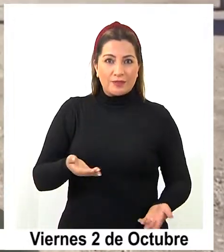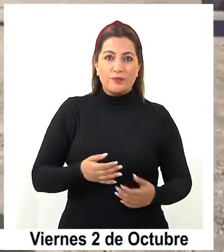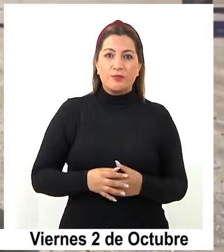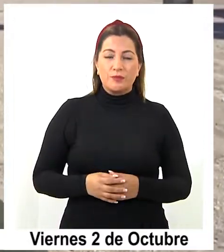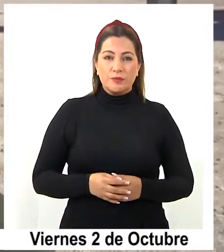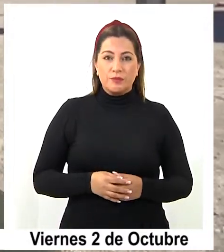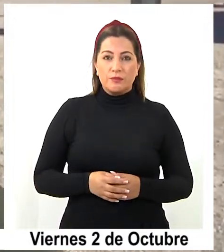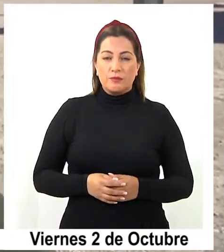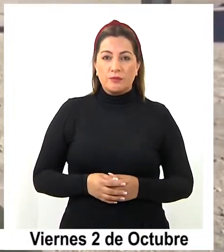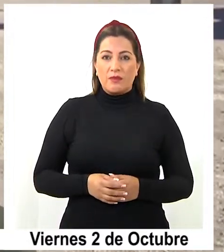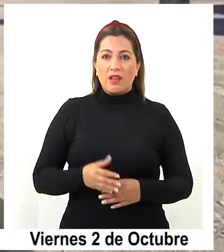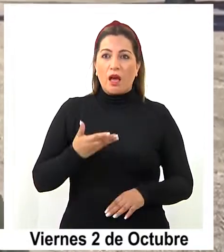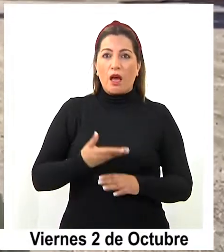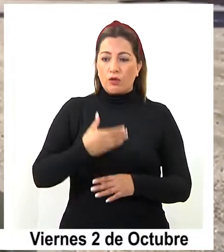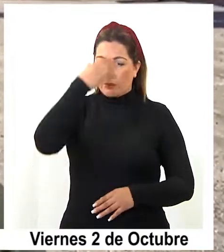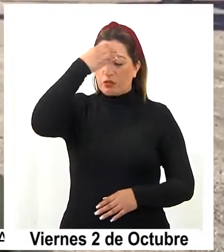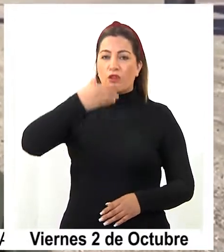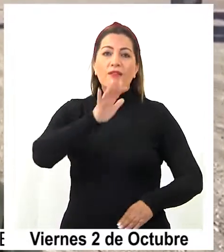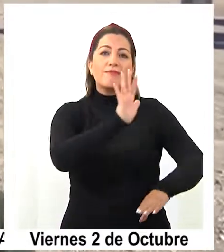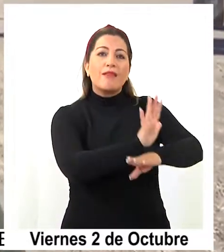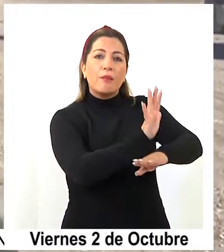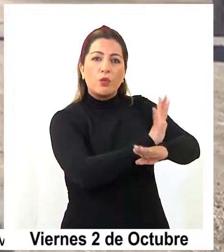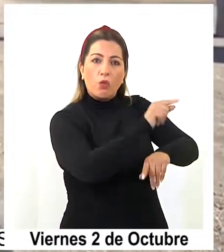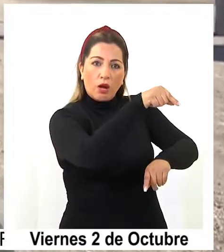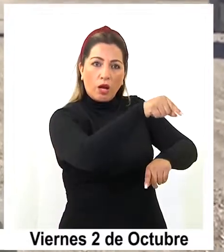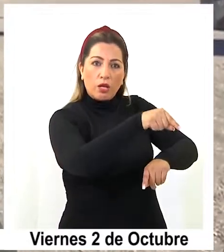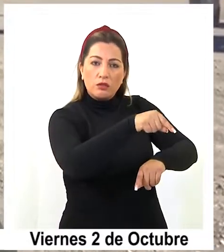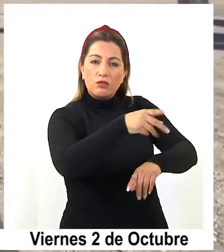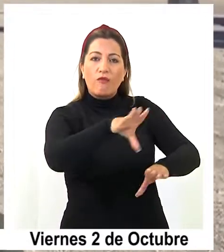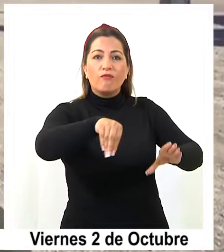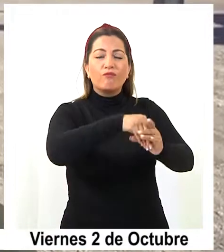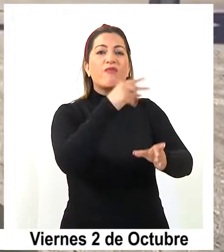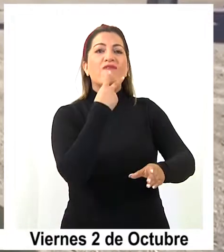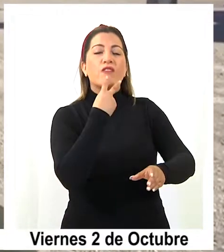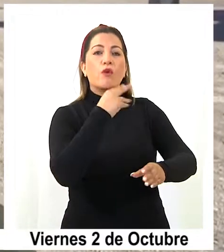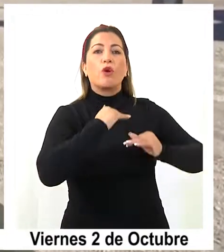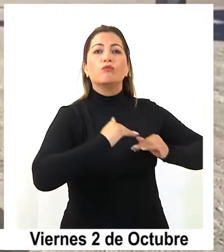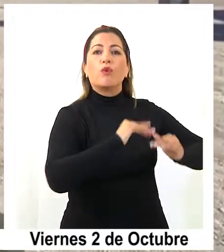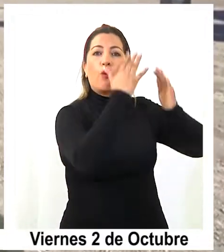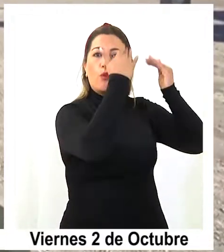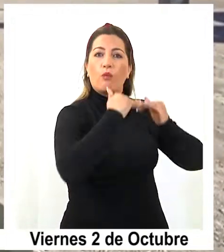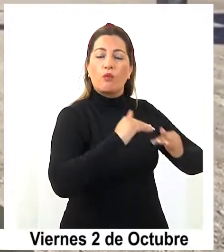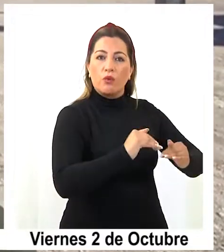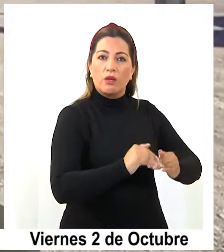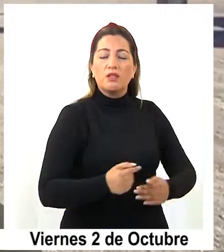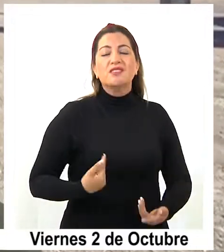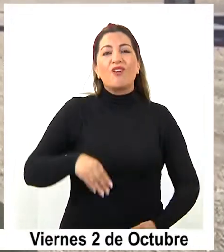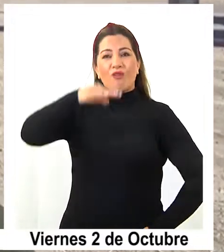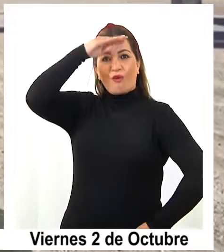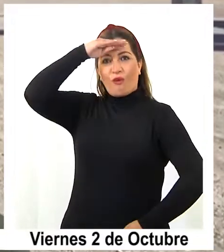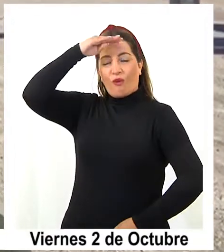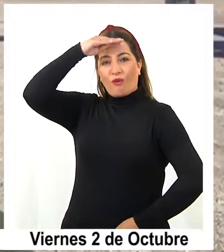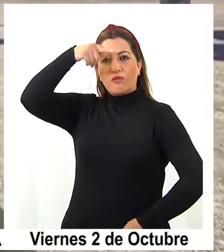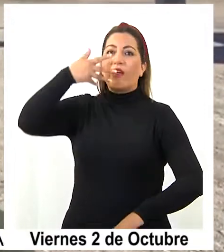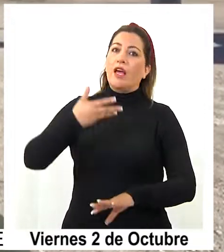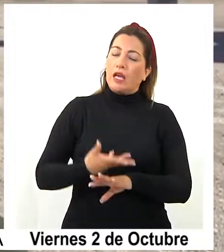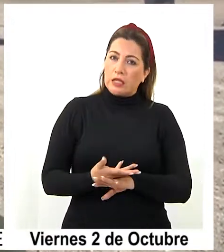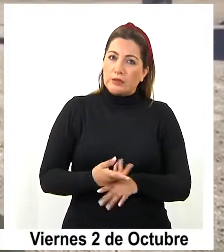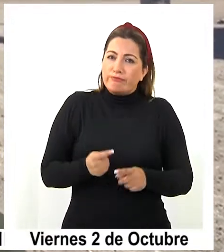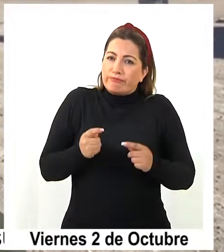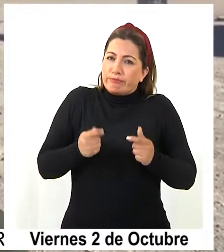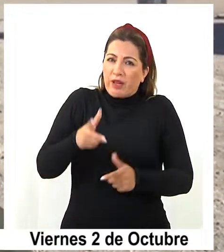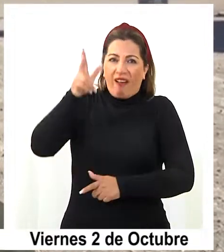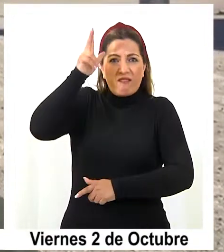nomina a alguien que es del Tamarugal, nomina a alguien que es de Guara y porque ha confiado que existen las capacidades